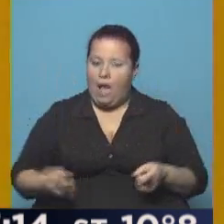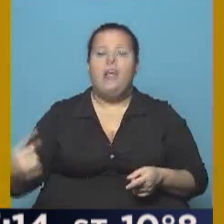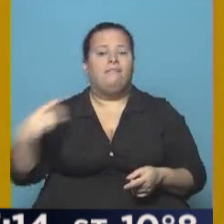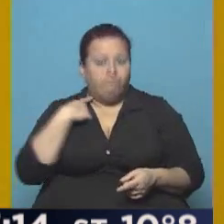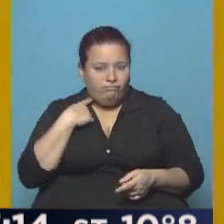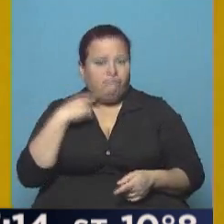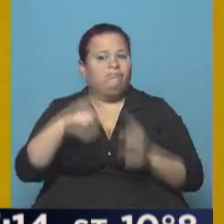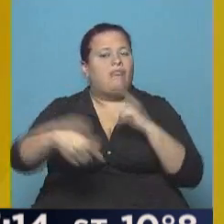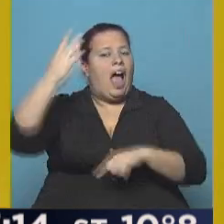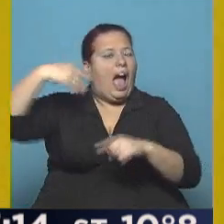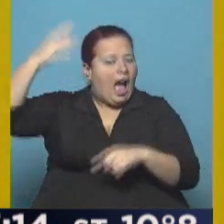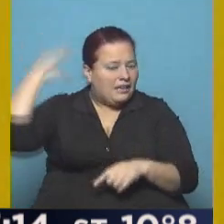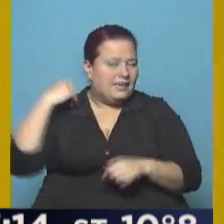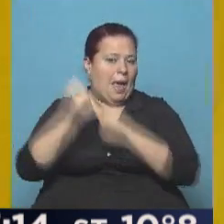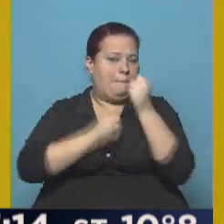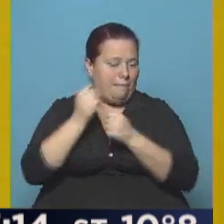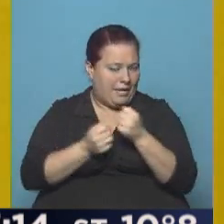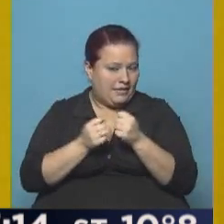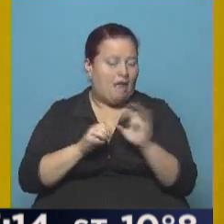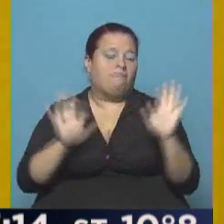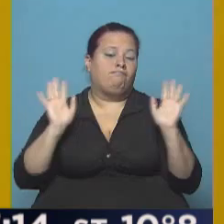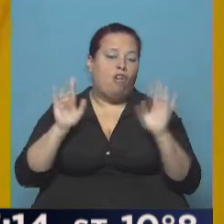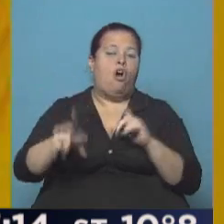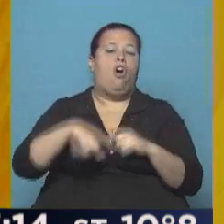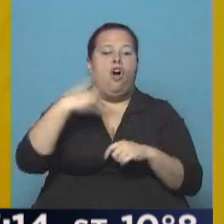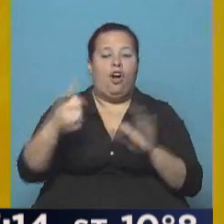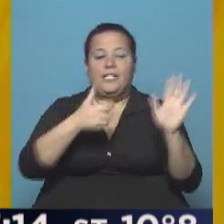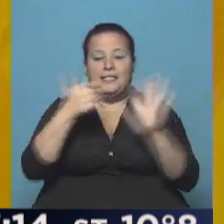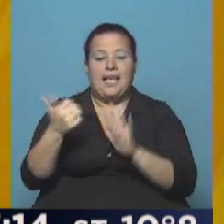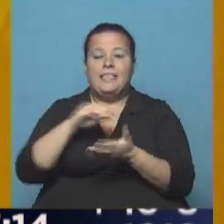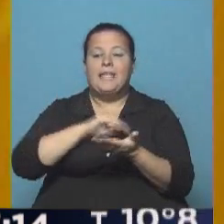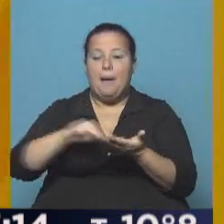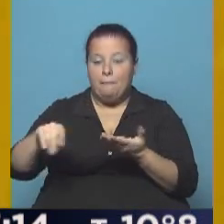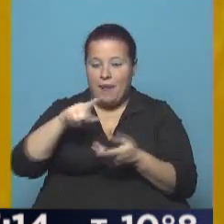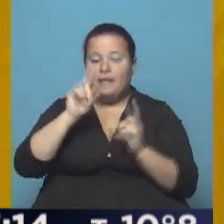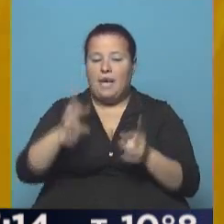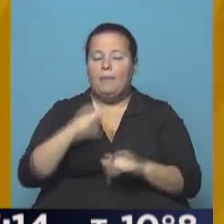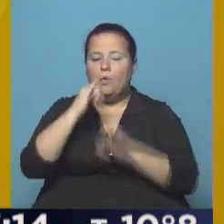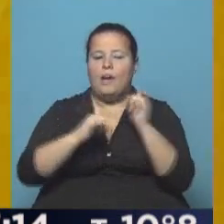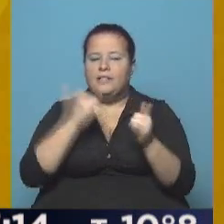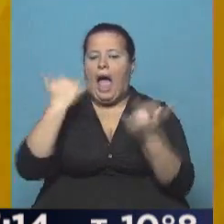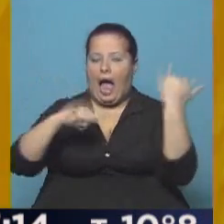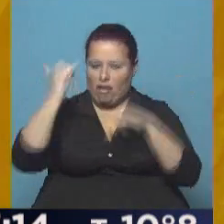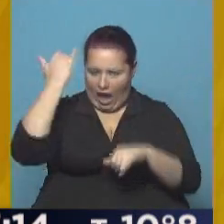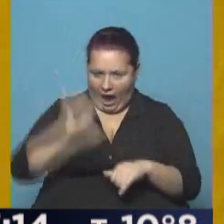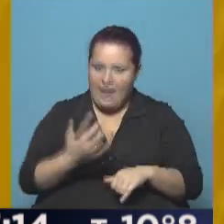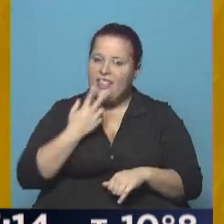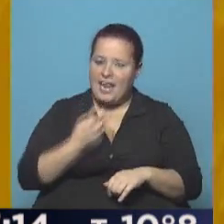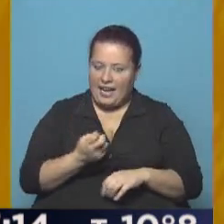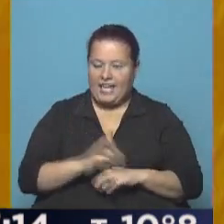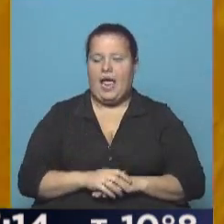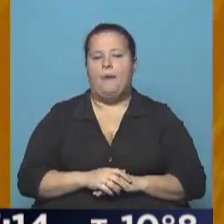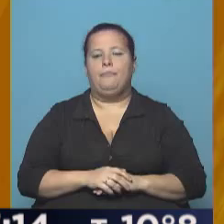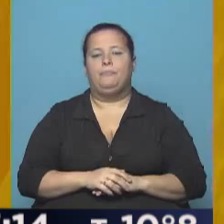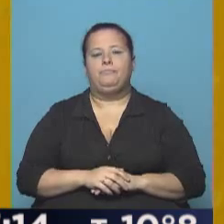a sus antiguas empresas, por lo menos otros seis funcionarios del área, también declararon acciones energéticas.